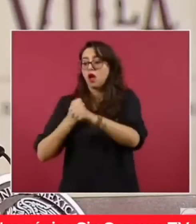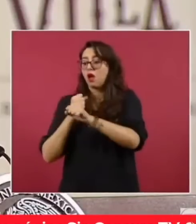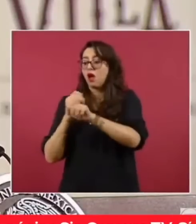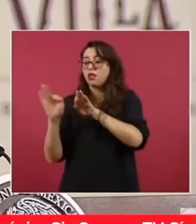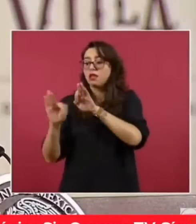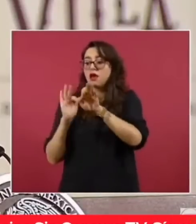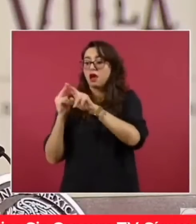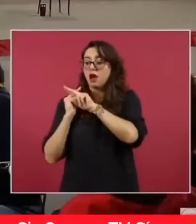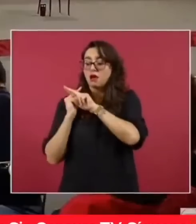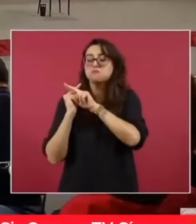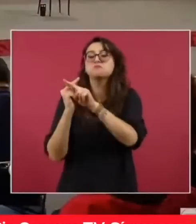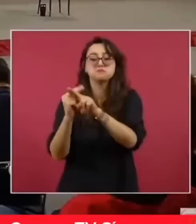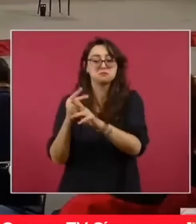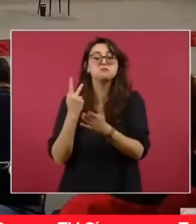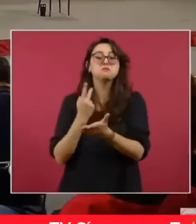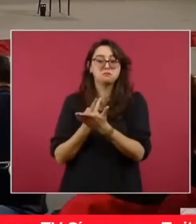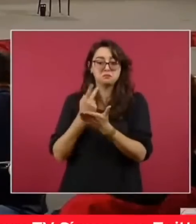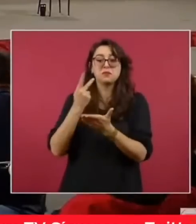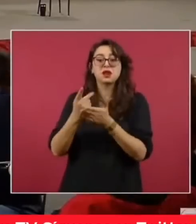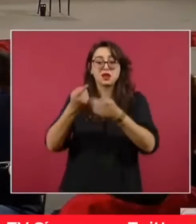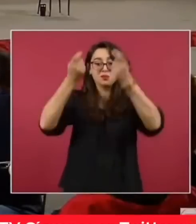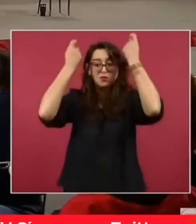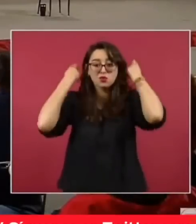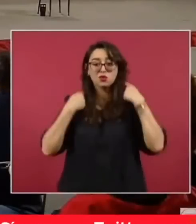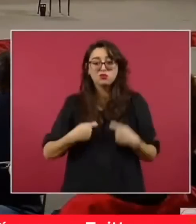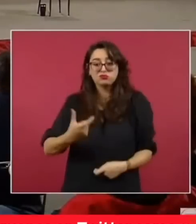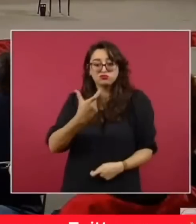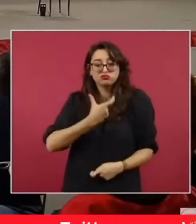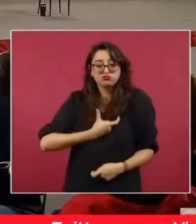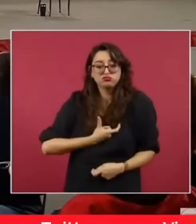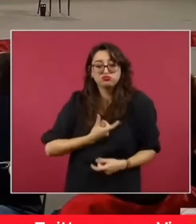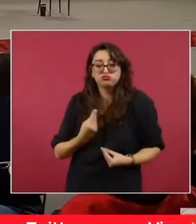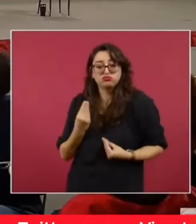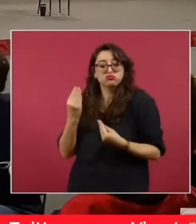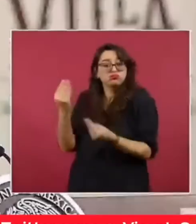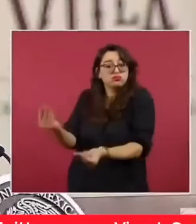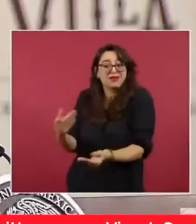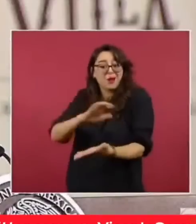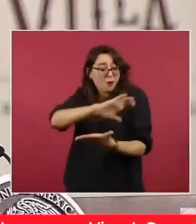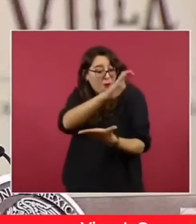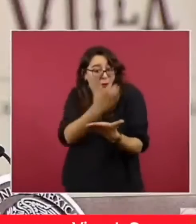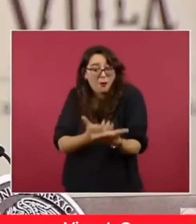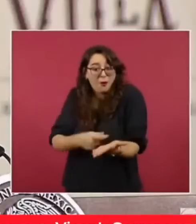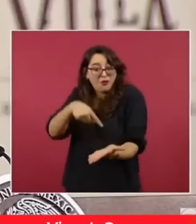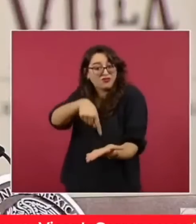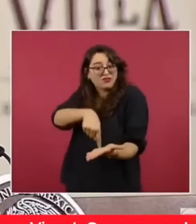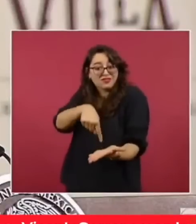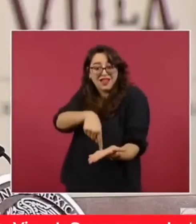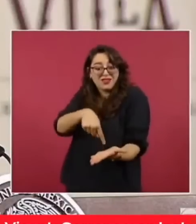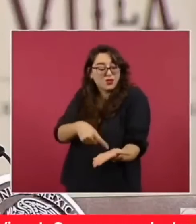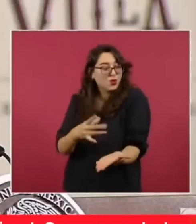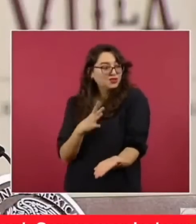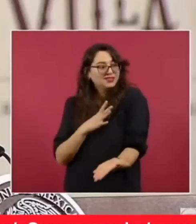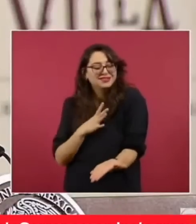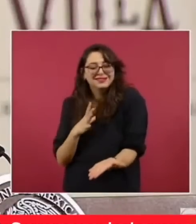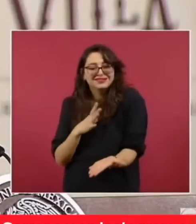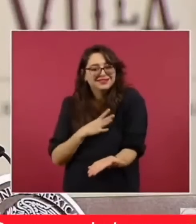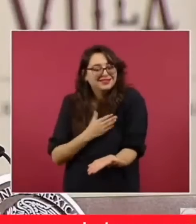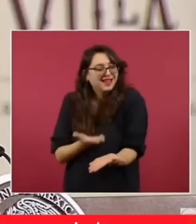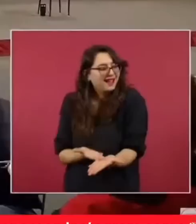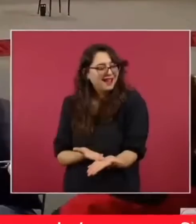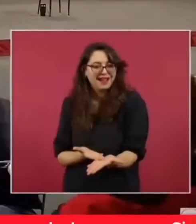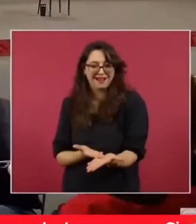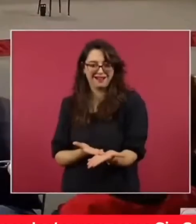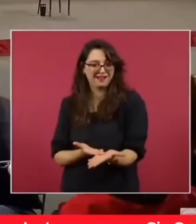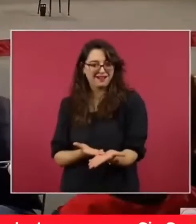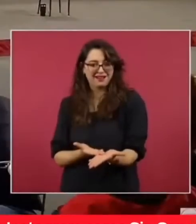consta en el citado contrato colectivo de trabajo. Pero les preguntamos a